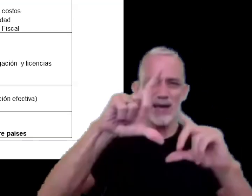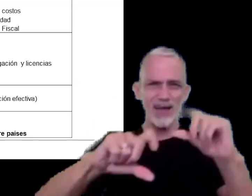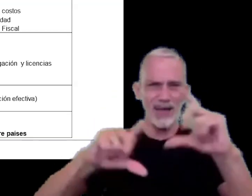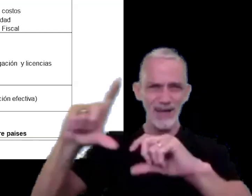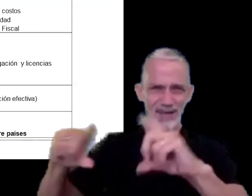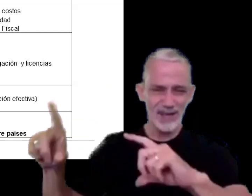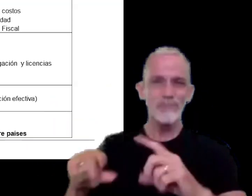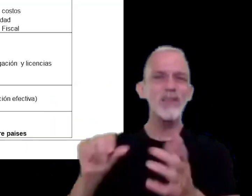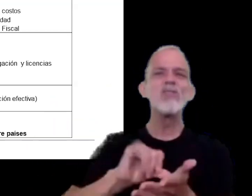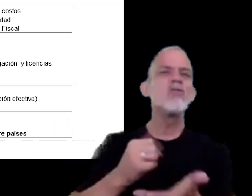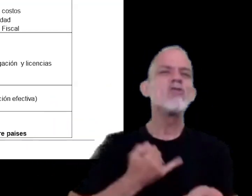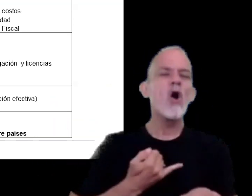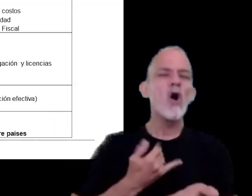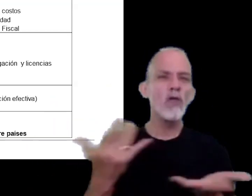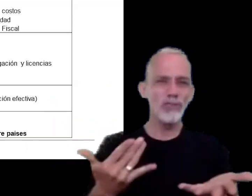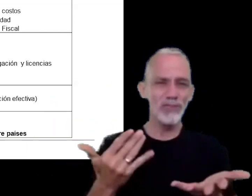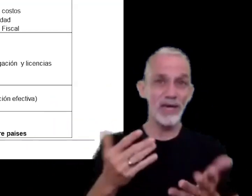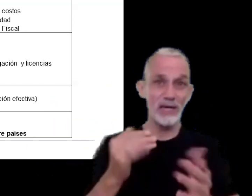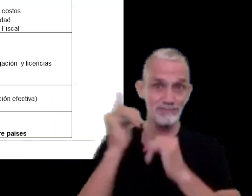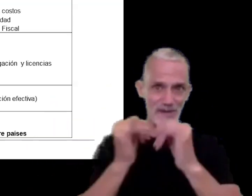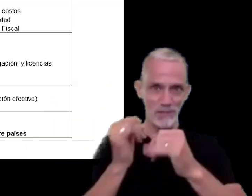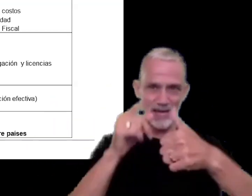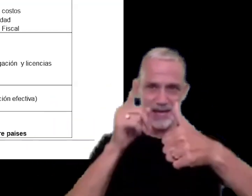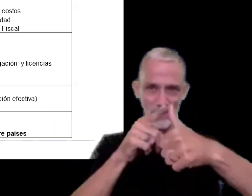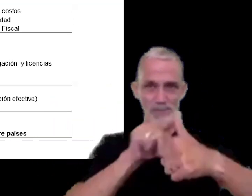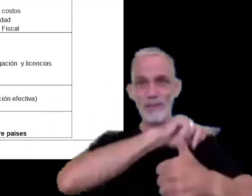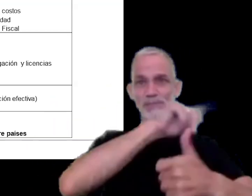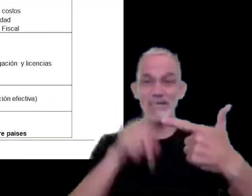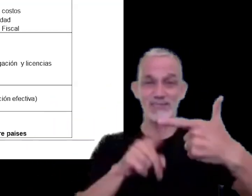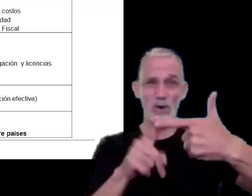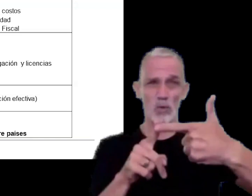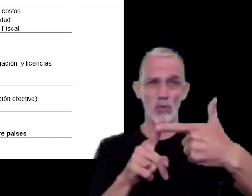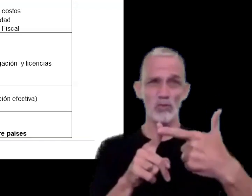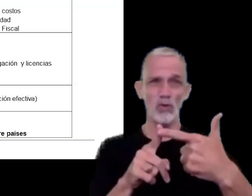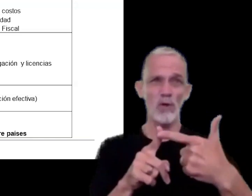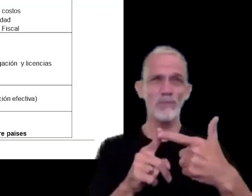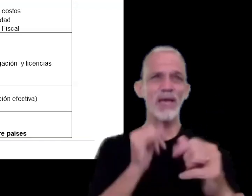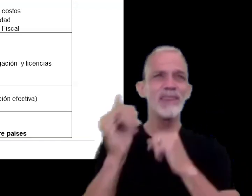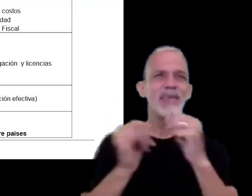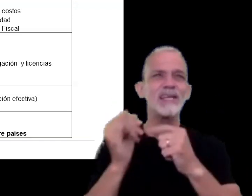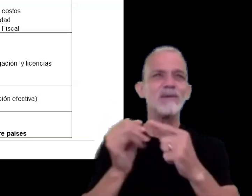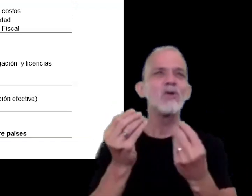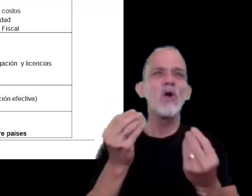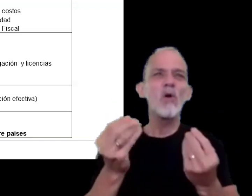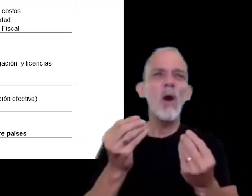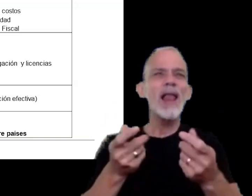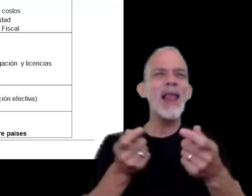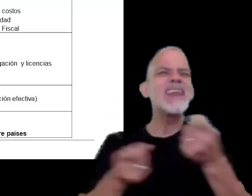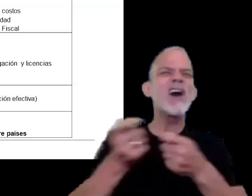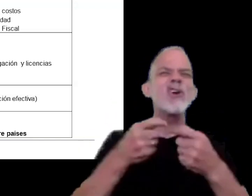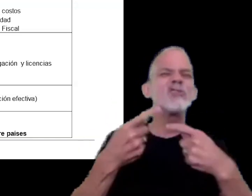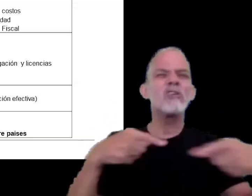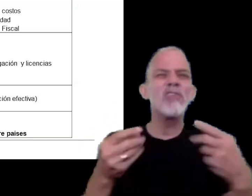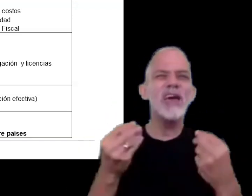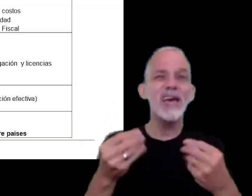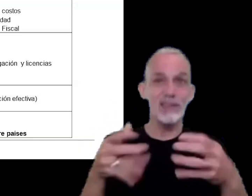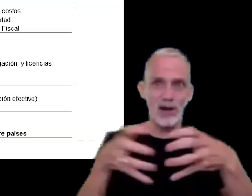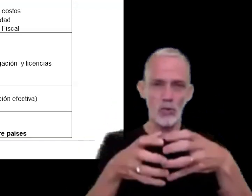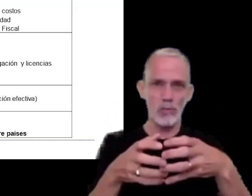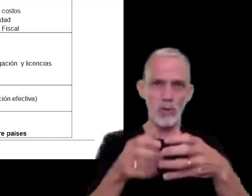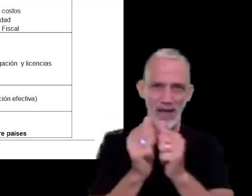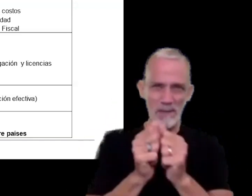y ubicación geográfica un segundo capítulo relacionado con la descripción de los negocios del grupo multinacional